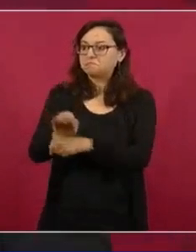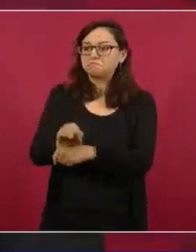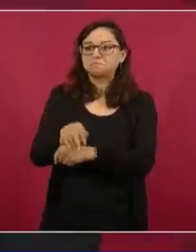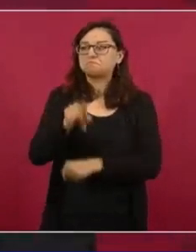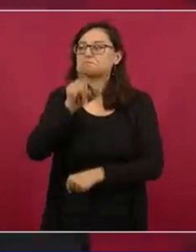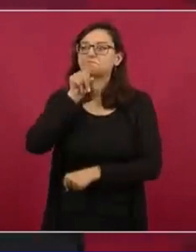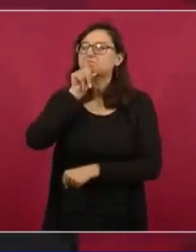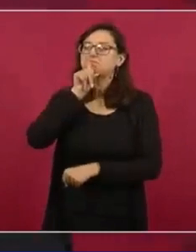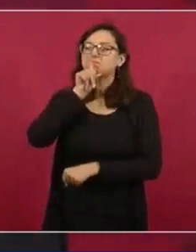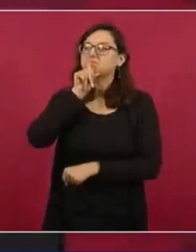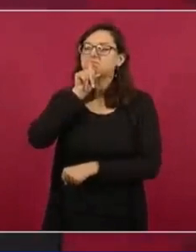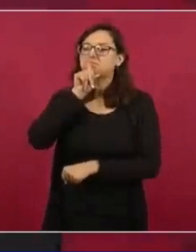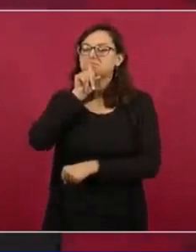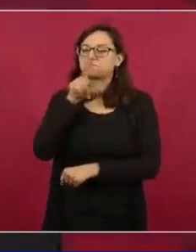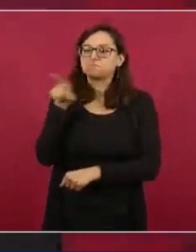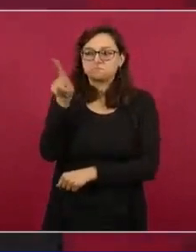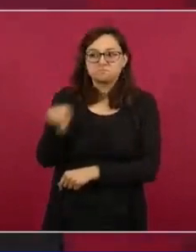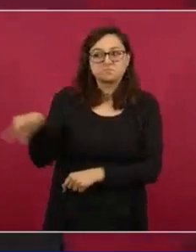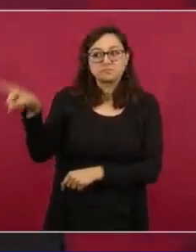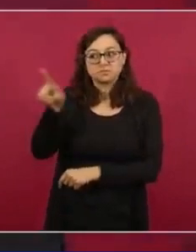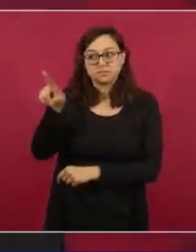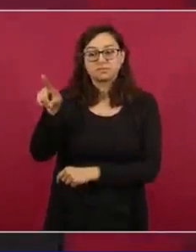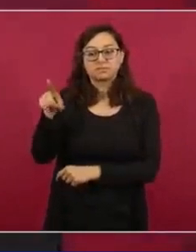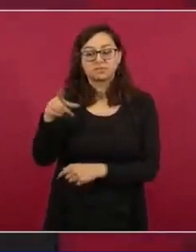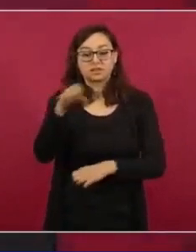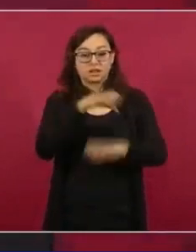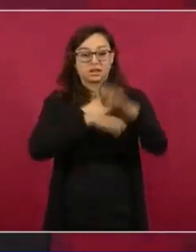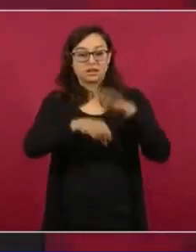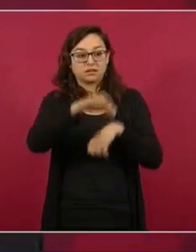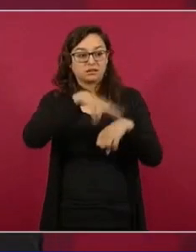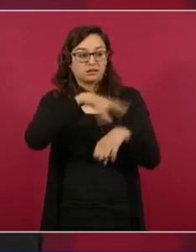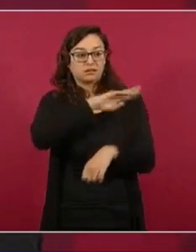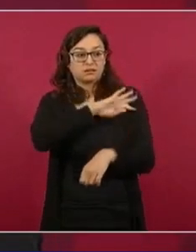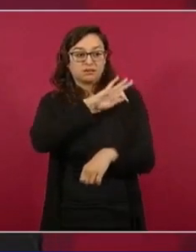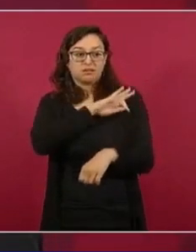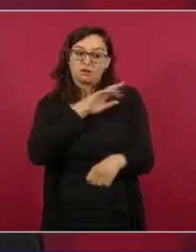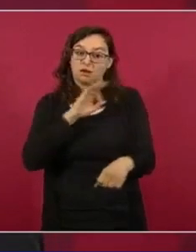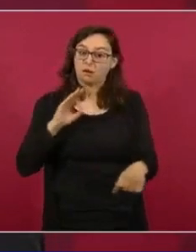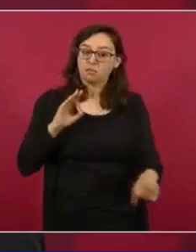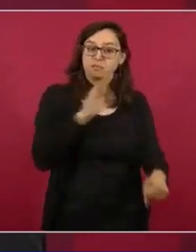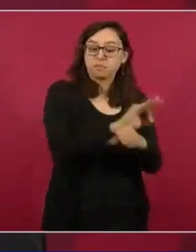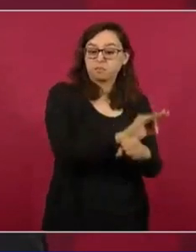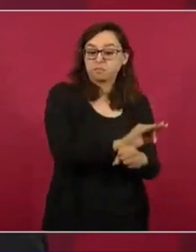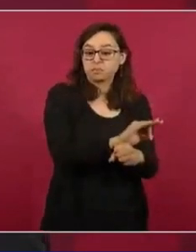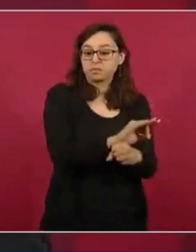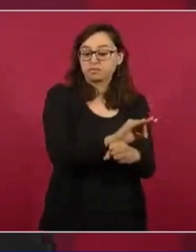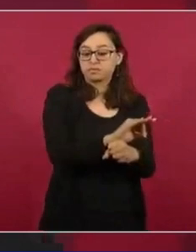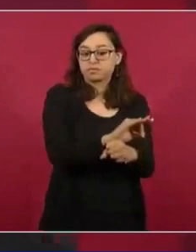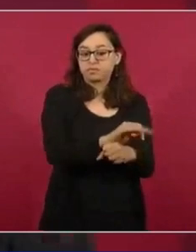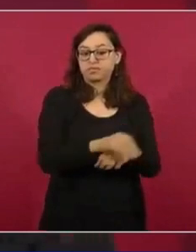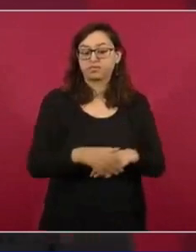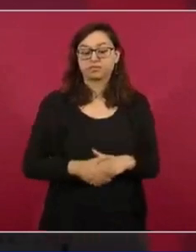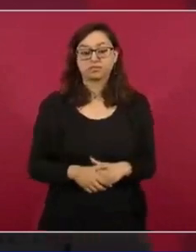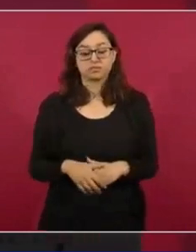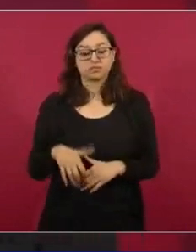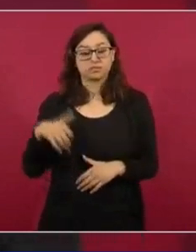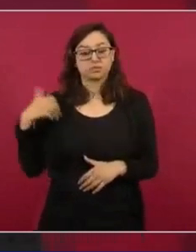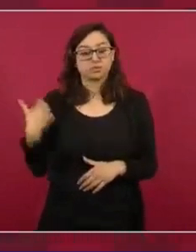los intereses empresariales, son